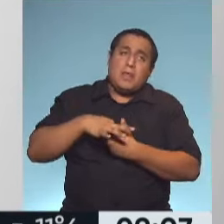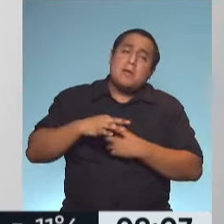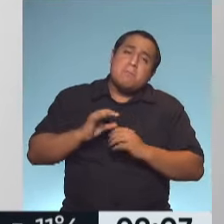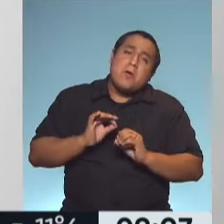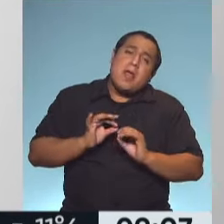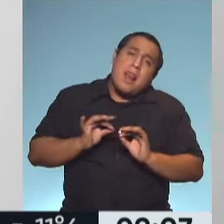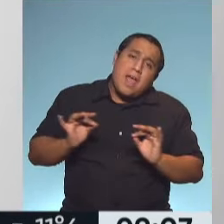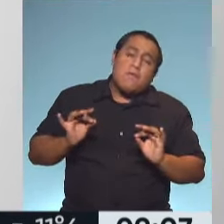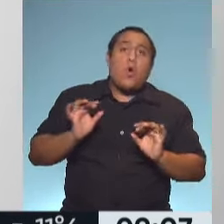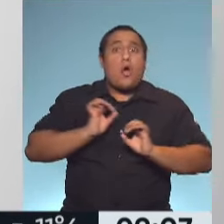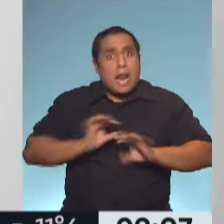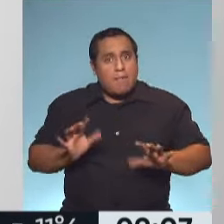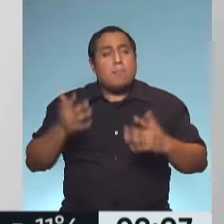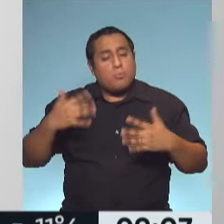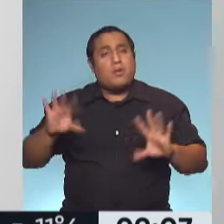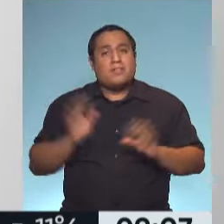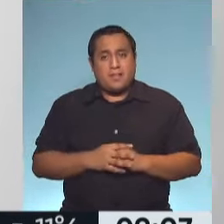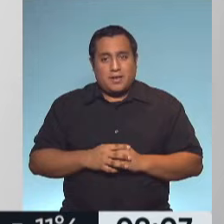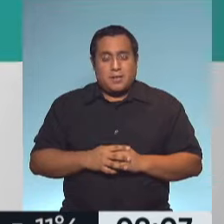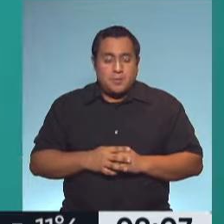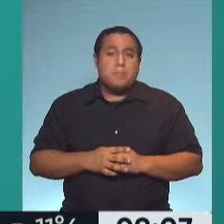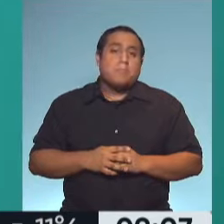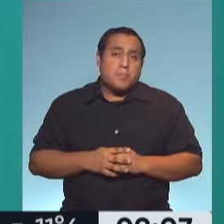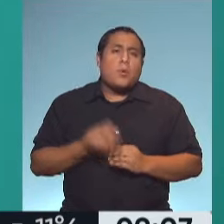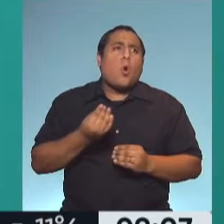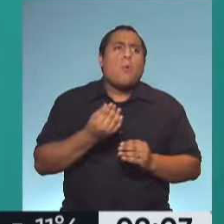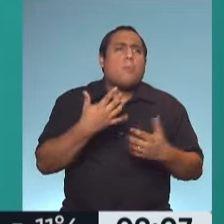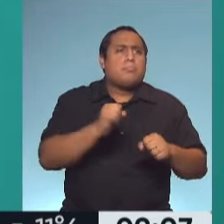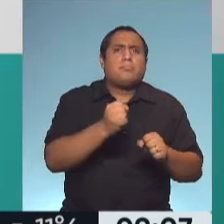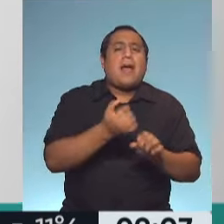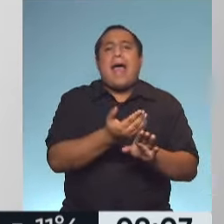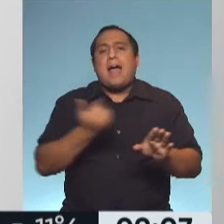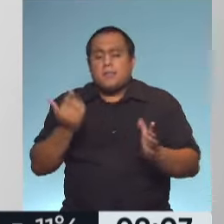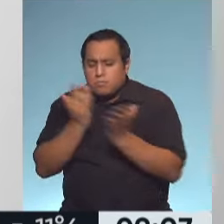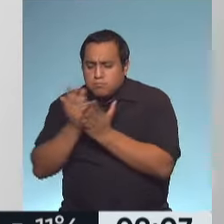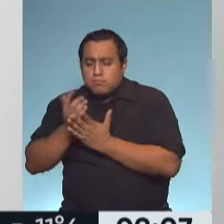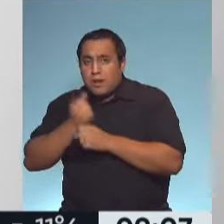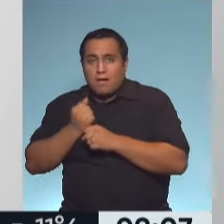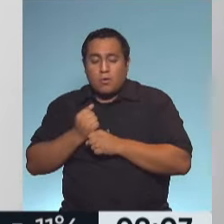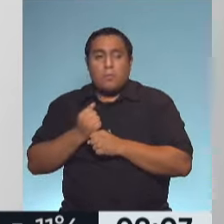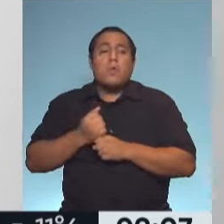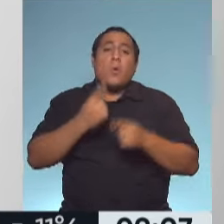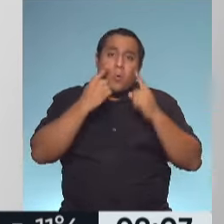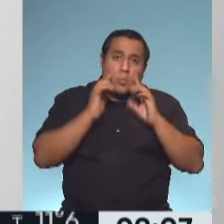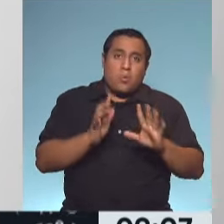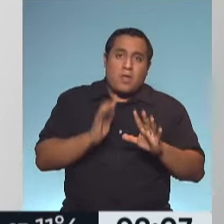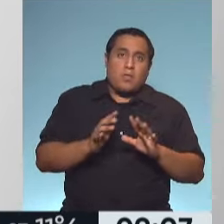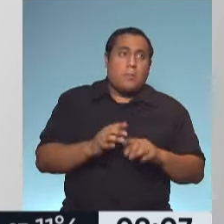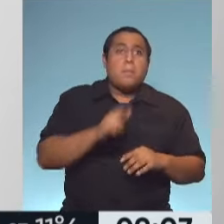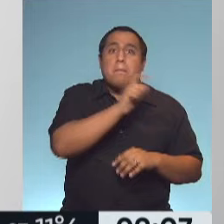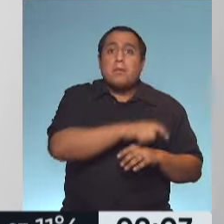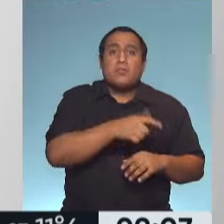esas son recomendaciones que son previas a estos trabajos y por eso es interesante que, si bien hay que tener mucho cuidado, los asmáticos pueden desarrollar una crisis